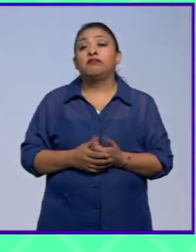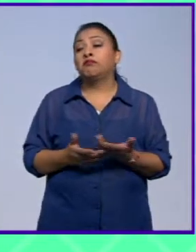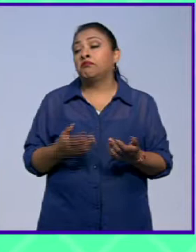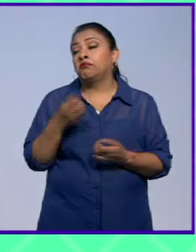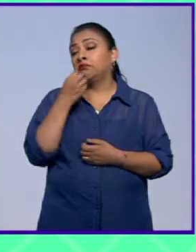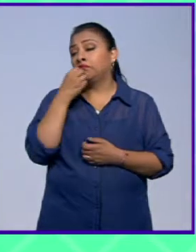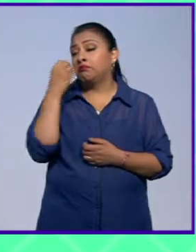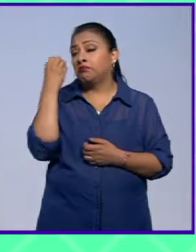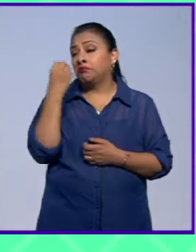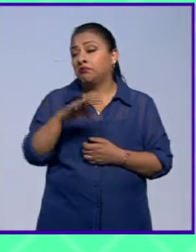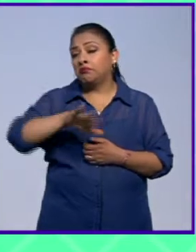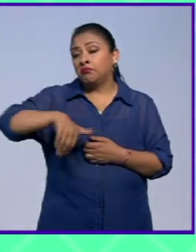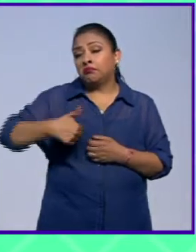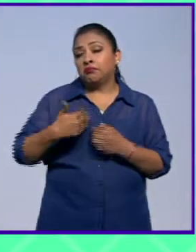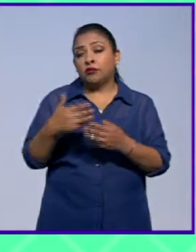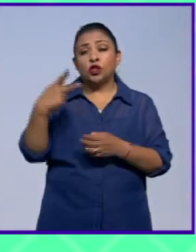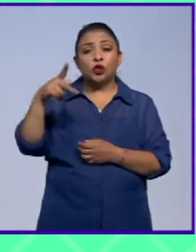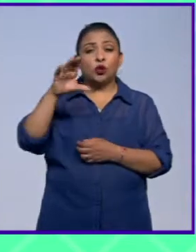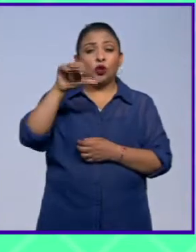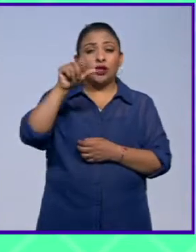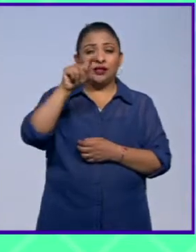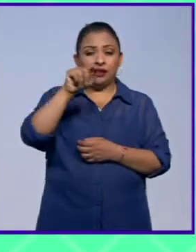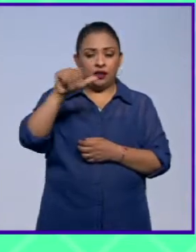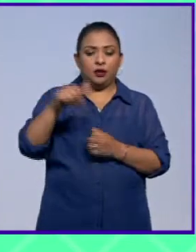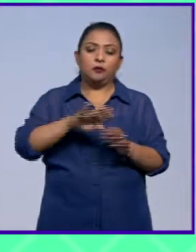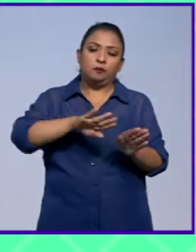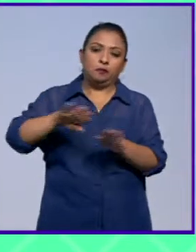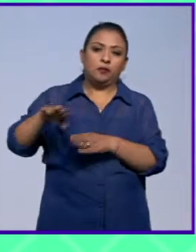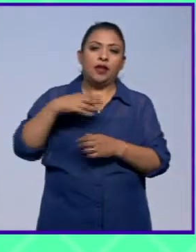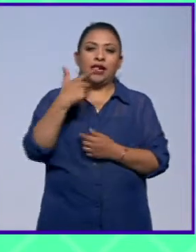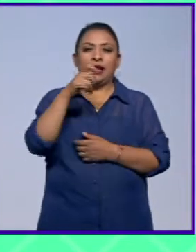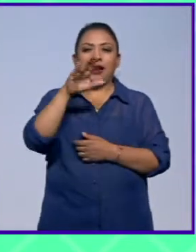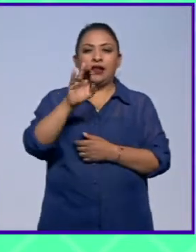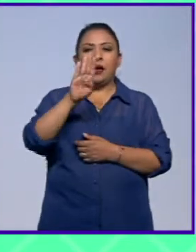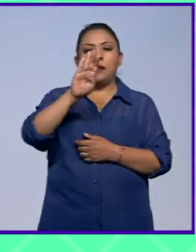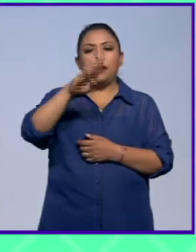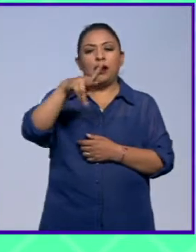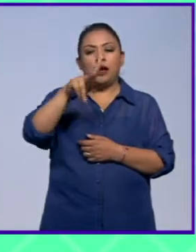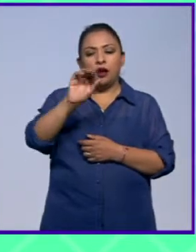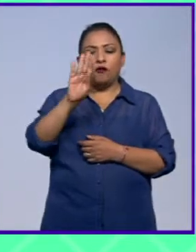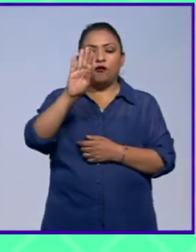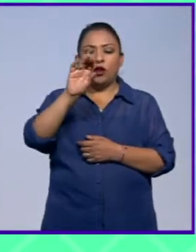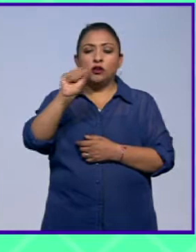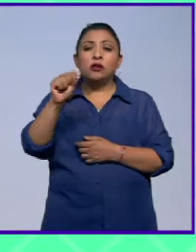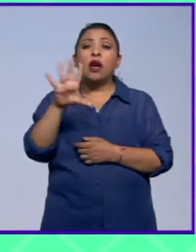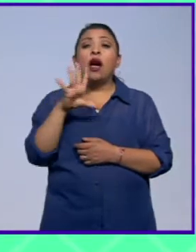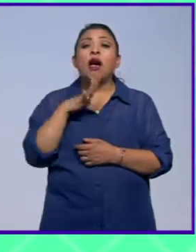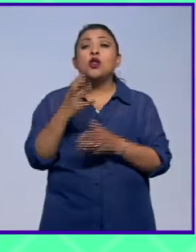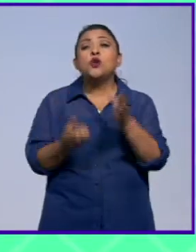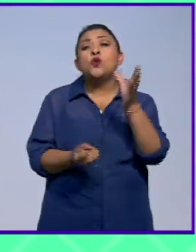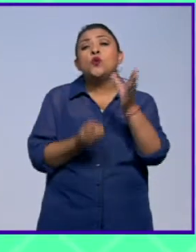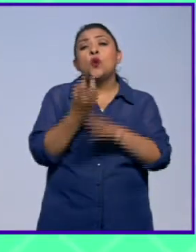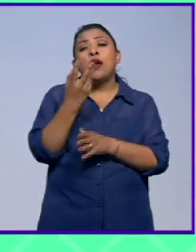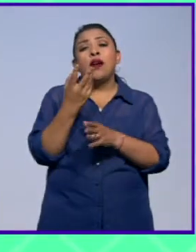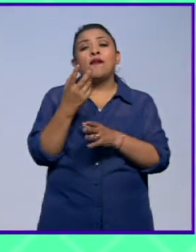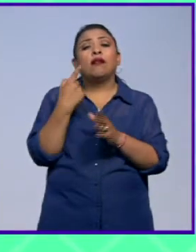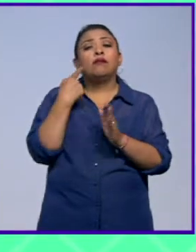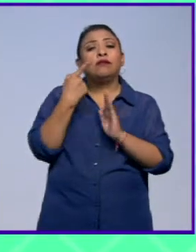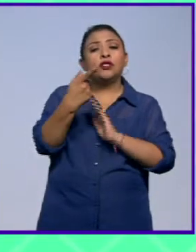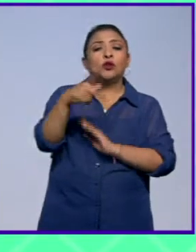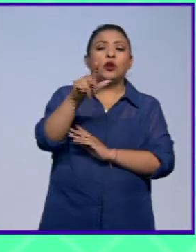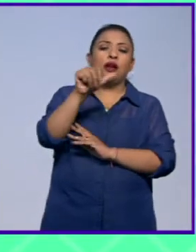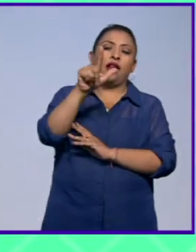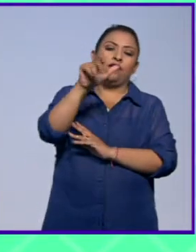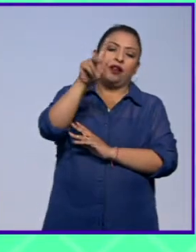Extraordinario acervo de castellanos, la Galería Black Box nos ofrece una nueva e iluminada mirada al arte plástico de Alberto